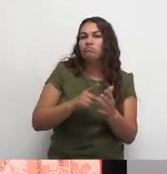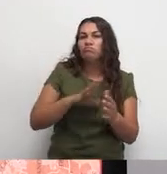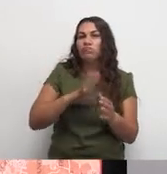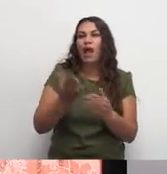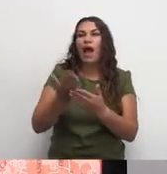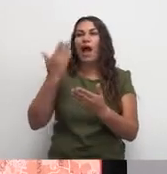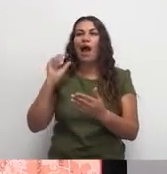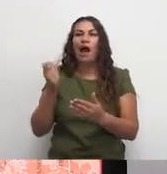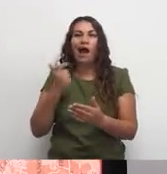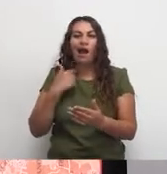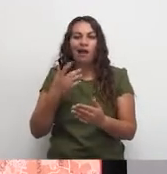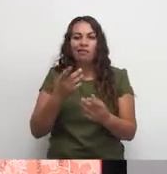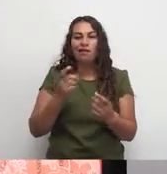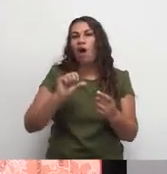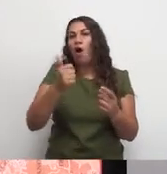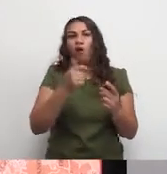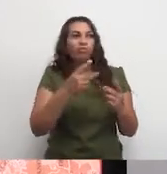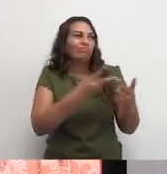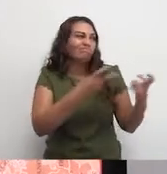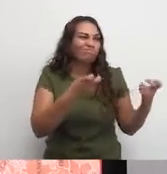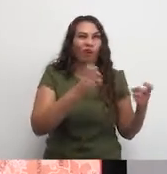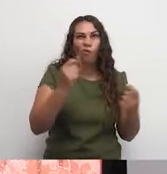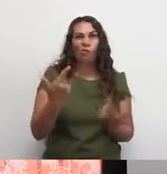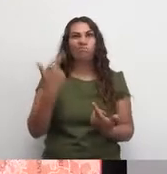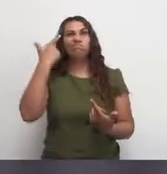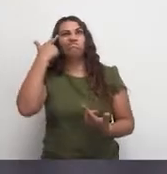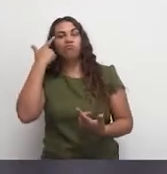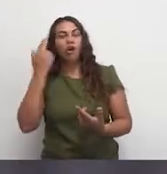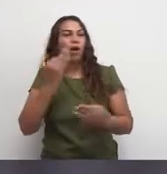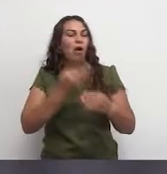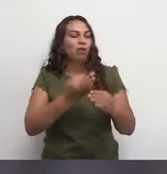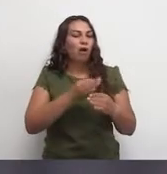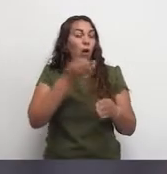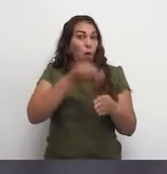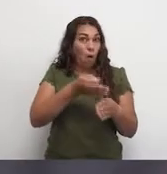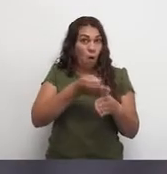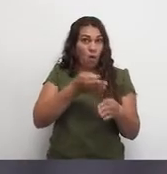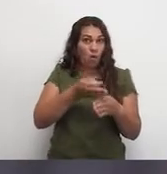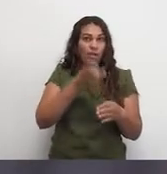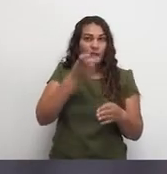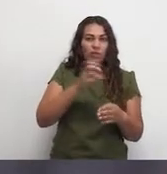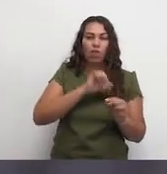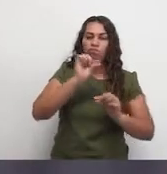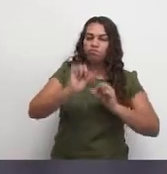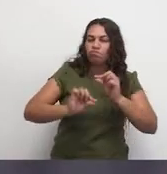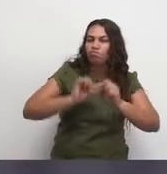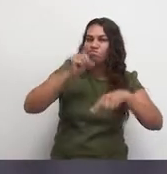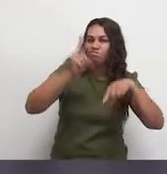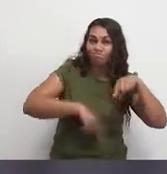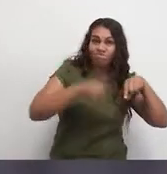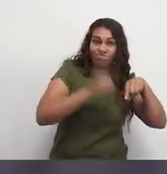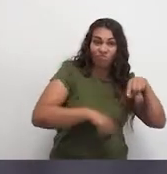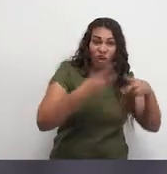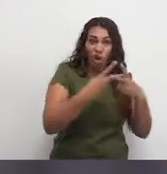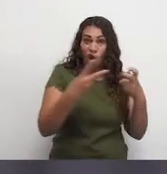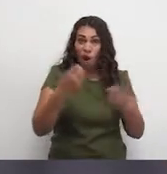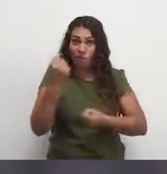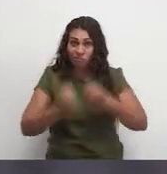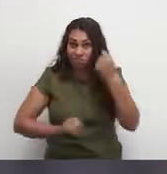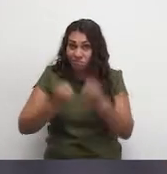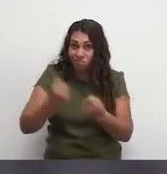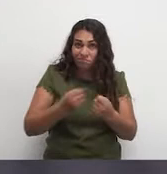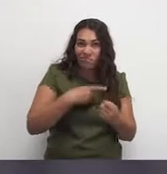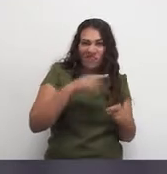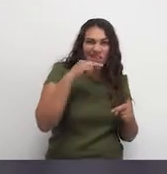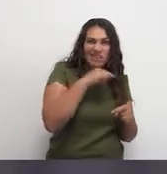muchas ocasiones ya participaba en la comisión de algún otro delito. Entonces, en la manera que combatamos el robo de vehículos